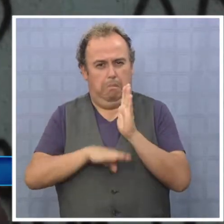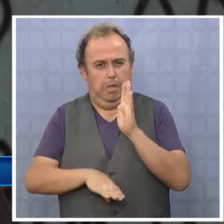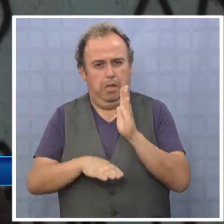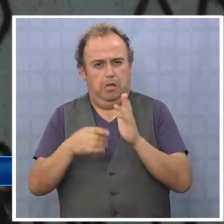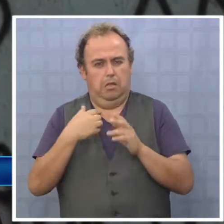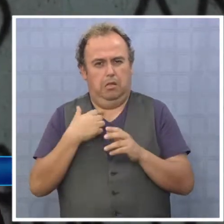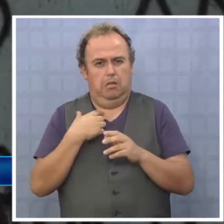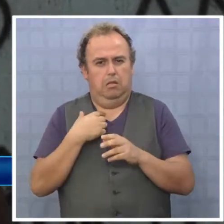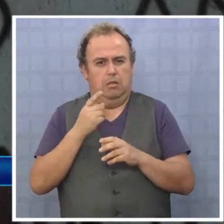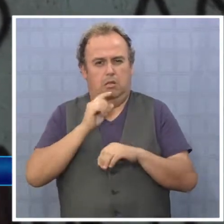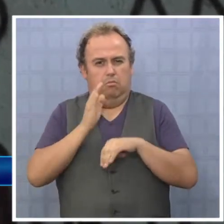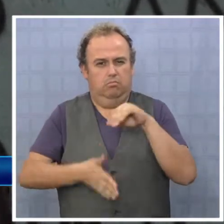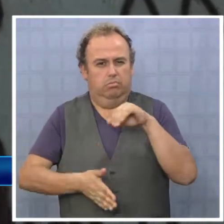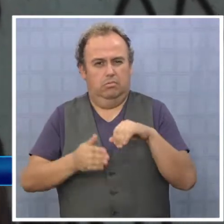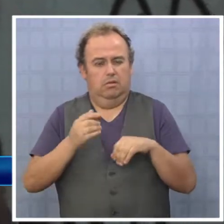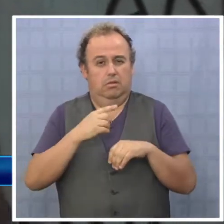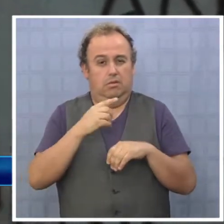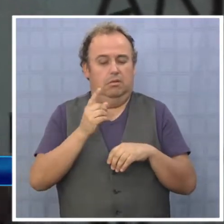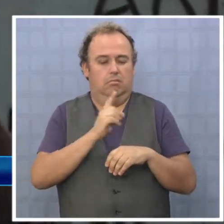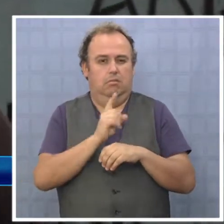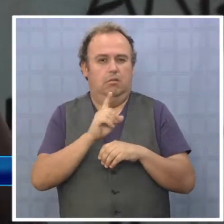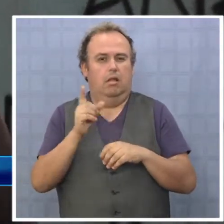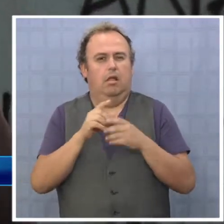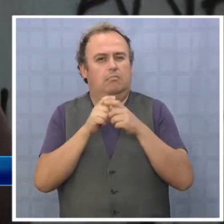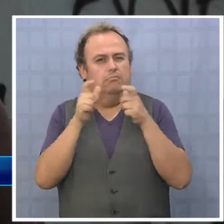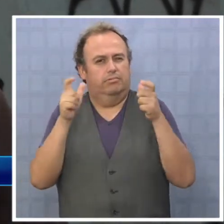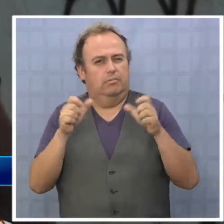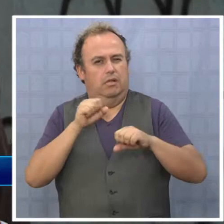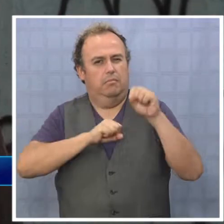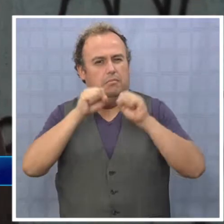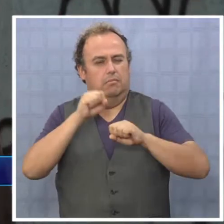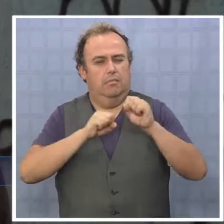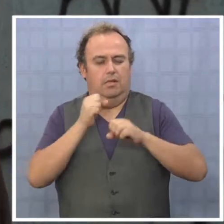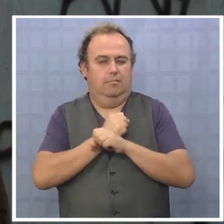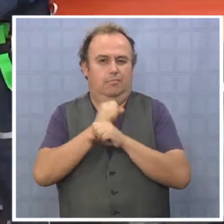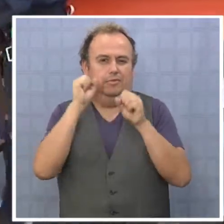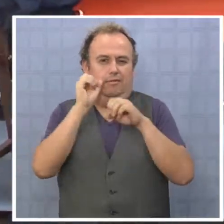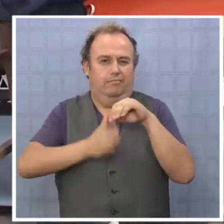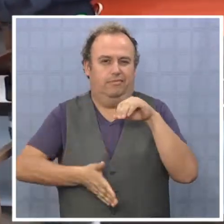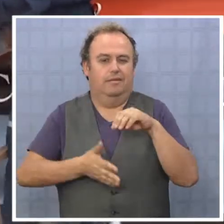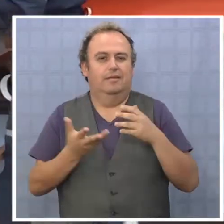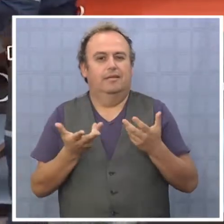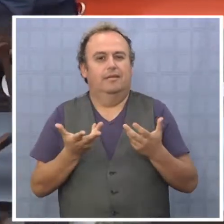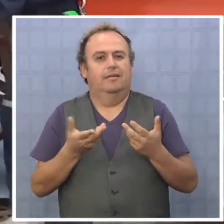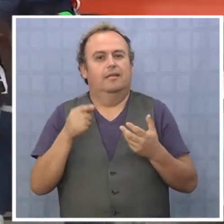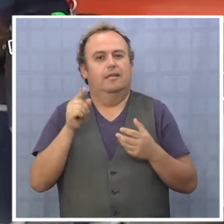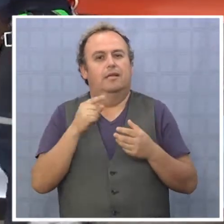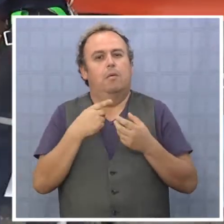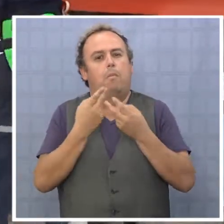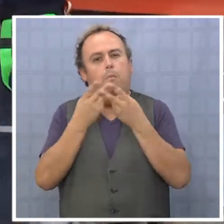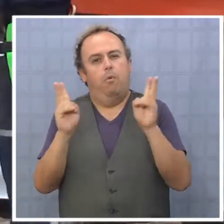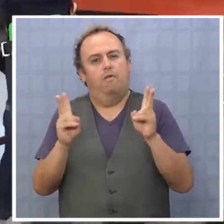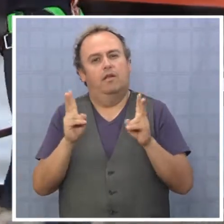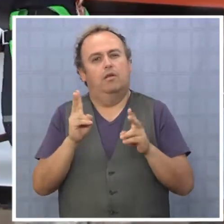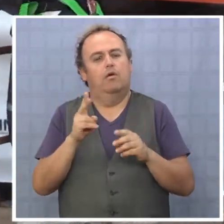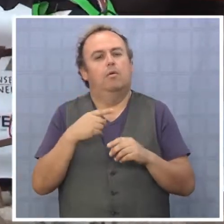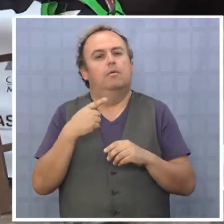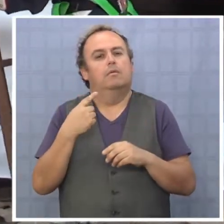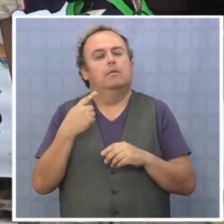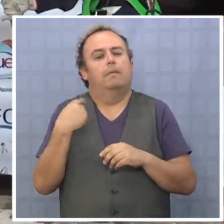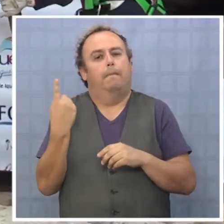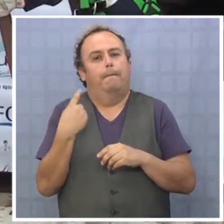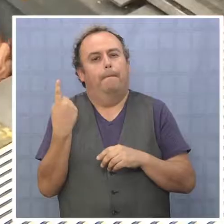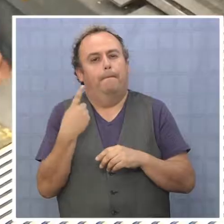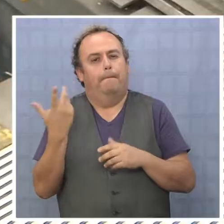recortar y trabaje con 100. Eso es imposible. Las empresas, las grandes empresas, el sector público, el sector privado necesita de